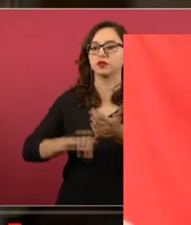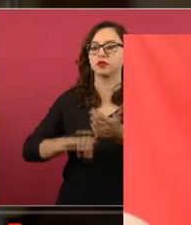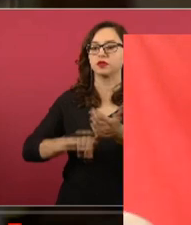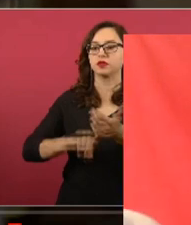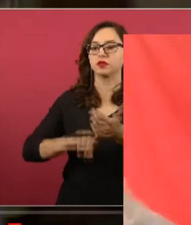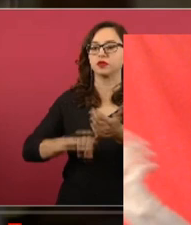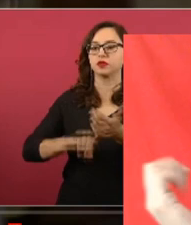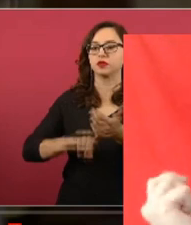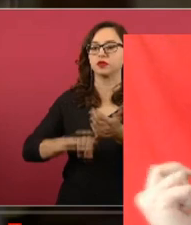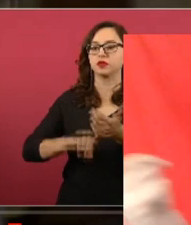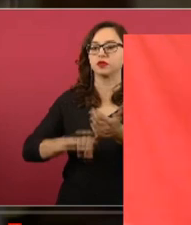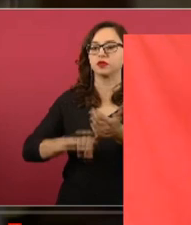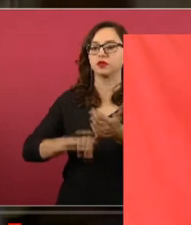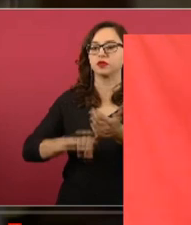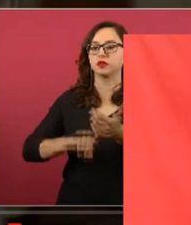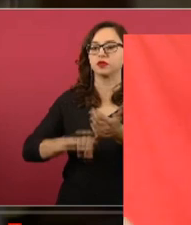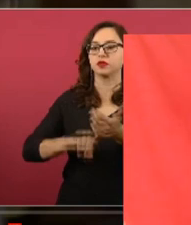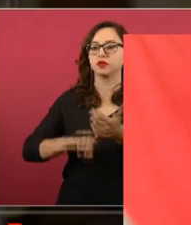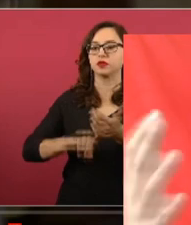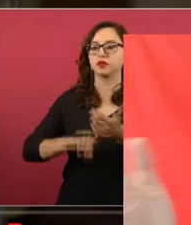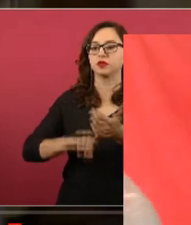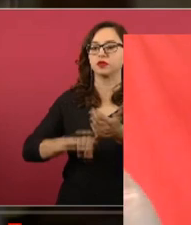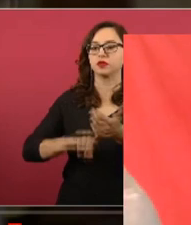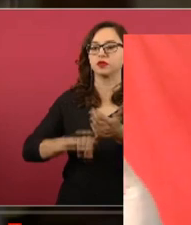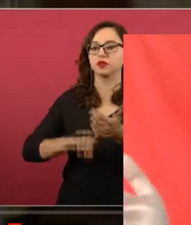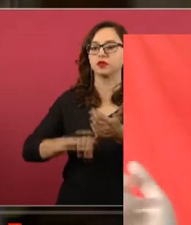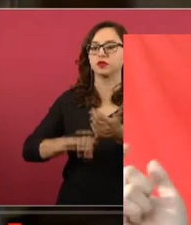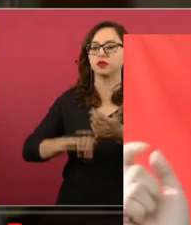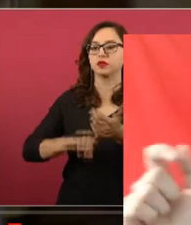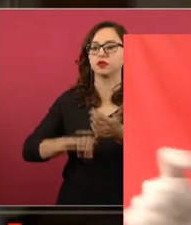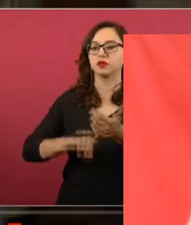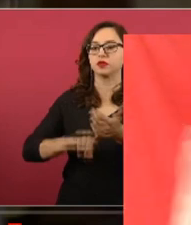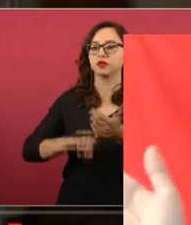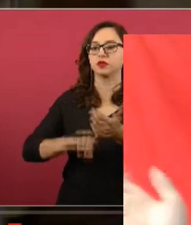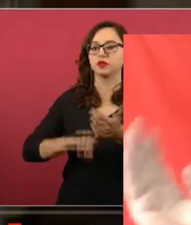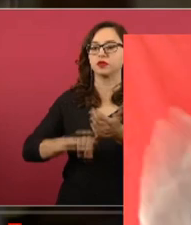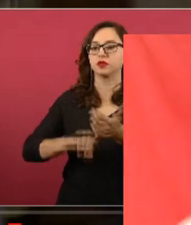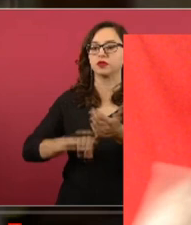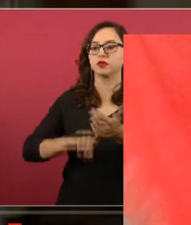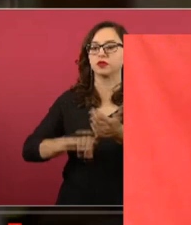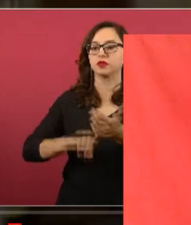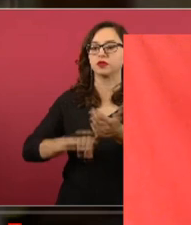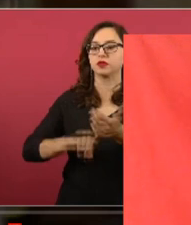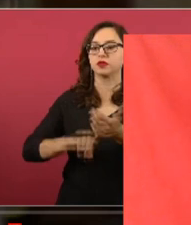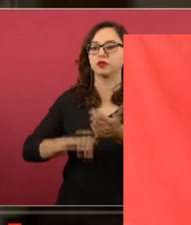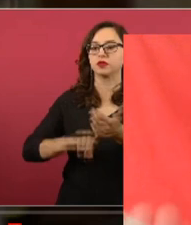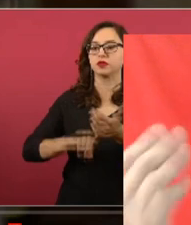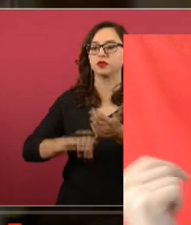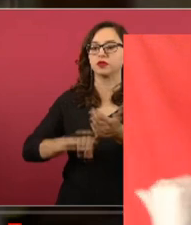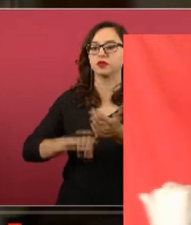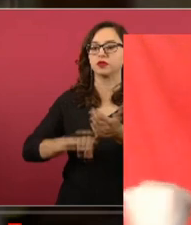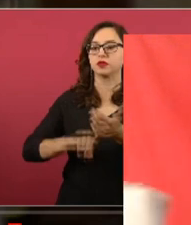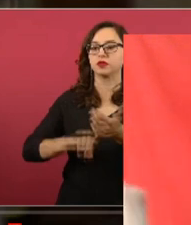peleando y usted puede decidir quién es el favorito. ¿Sabe qué mamada? No entendí muy bien la pregunta que